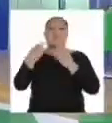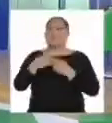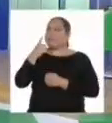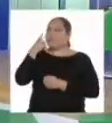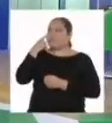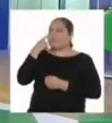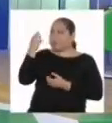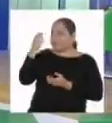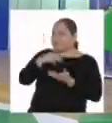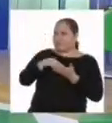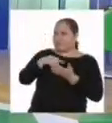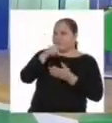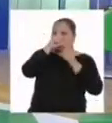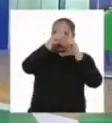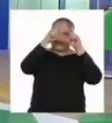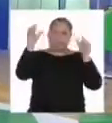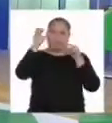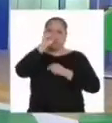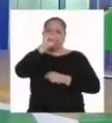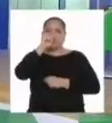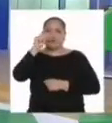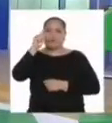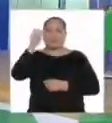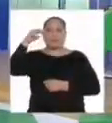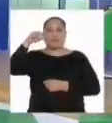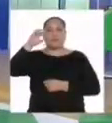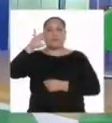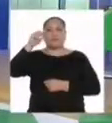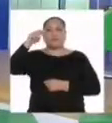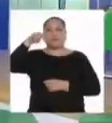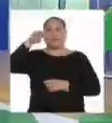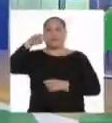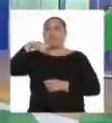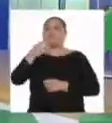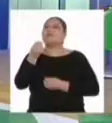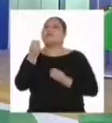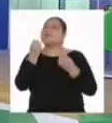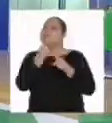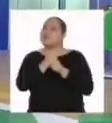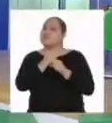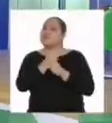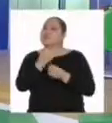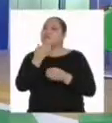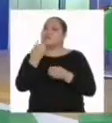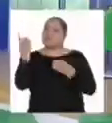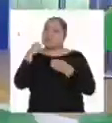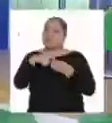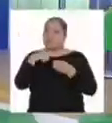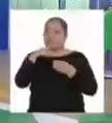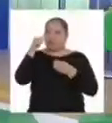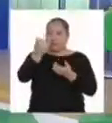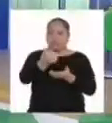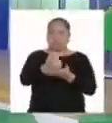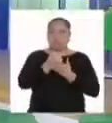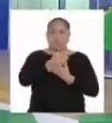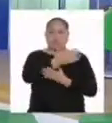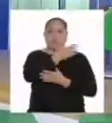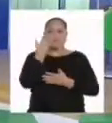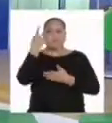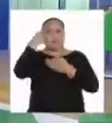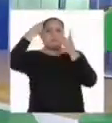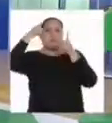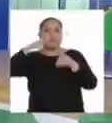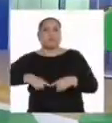Conocer más sobre el sistema financiero. ¿Cómo funciona? ¿Quiénes son parte de él y esas cosas? Nos ayuda a tomar